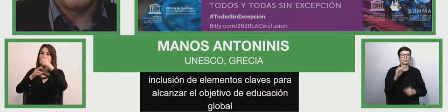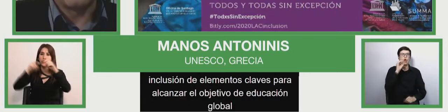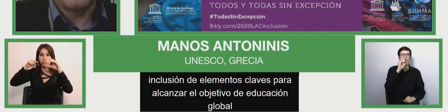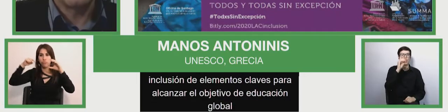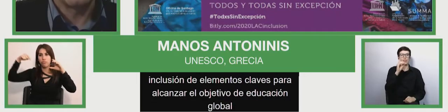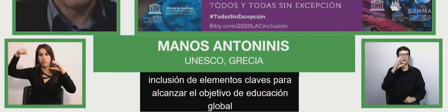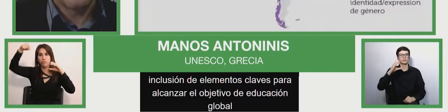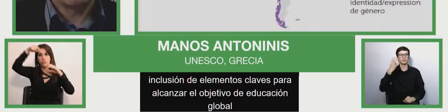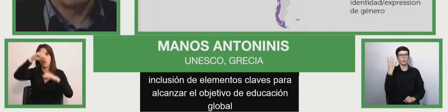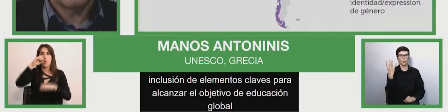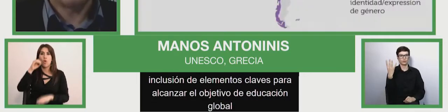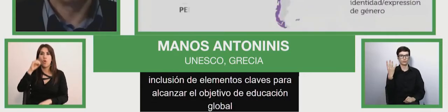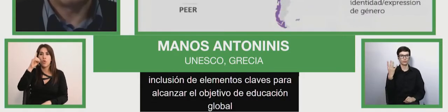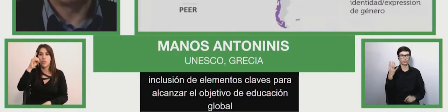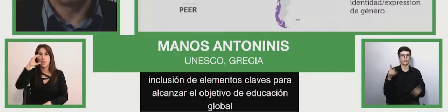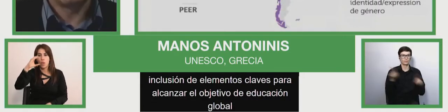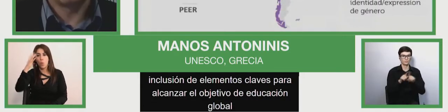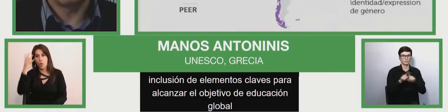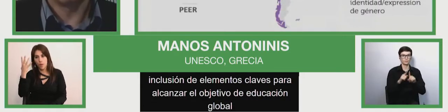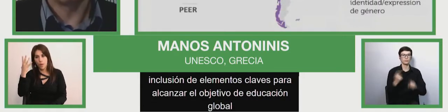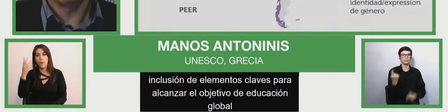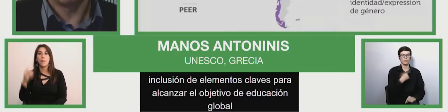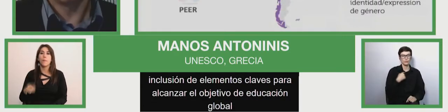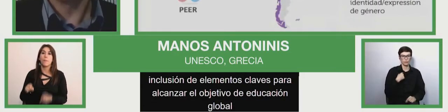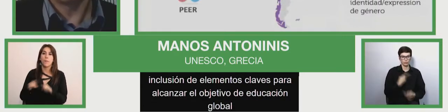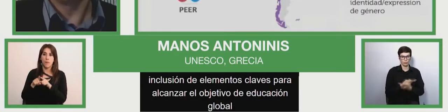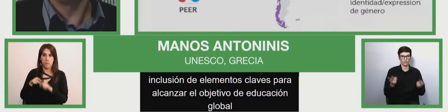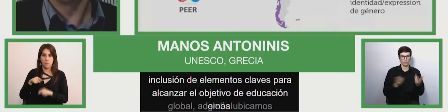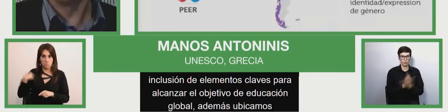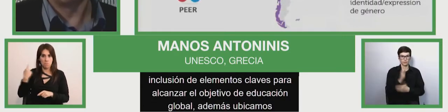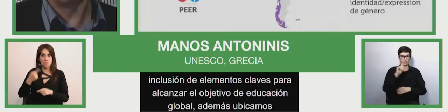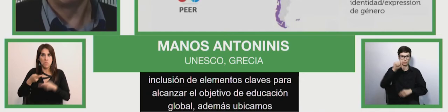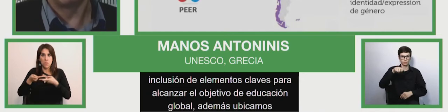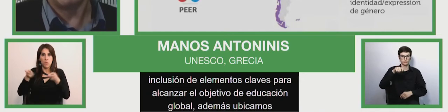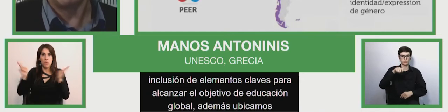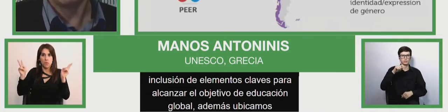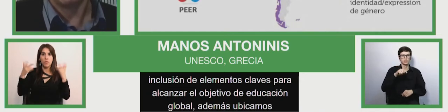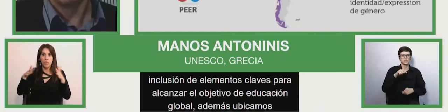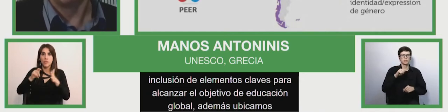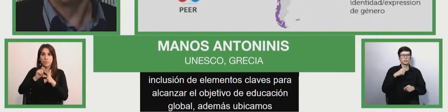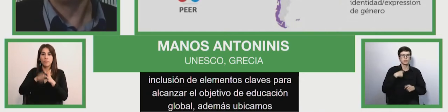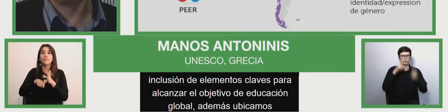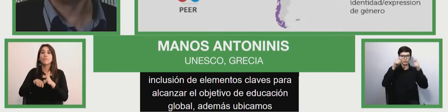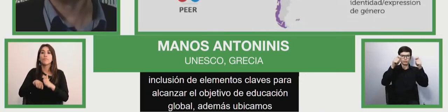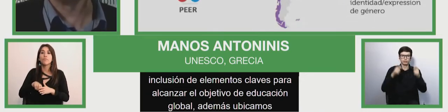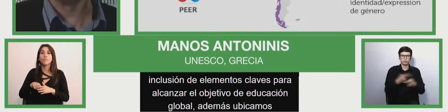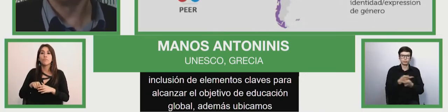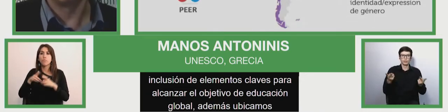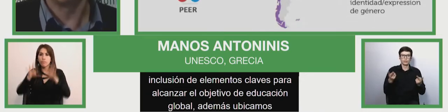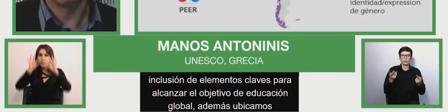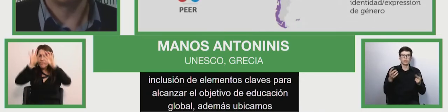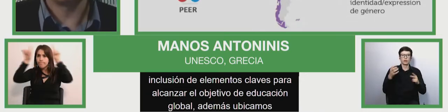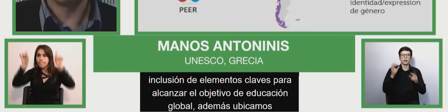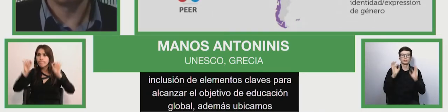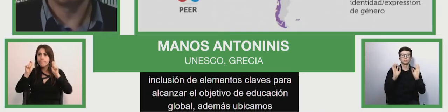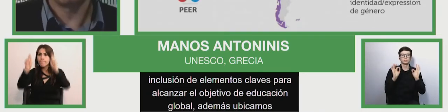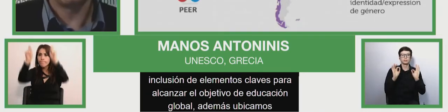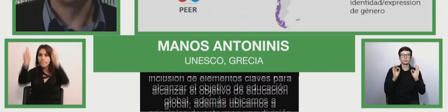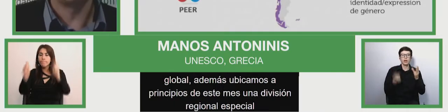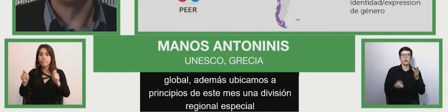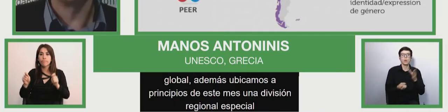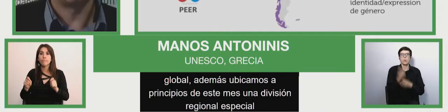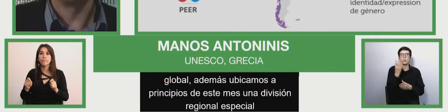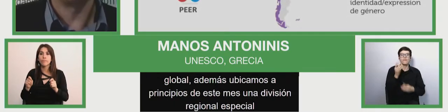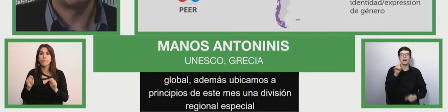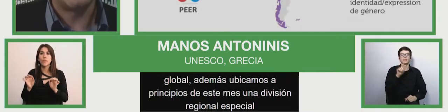Además, publicamos a principios de este mes una edición regional especial que forma parte de una nueva serie que